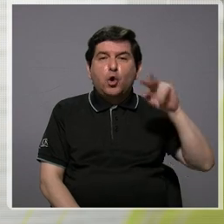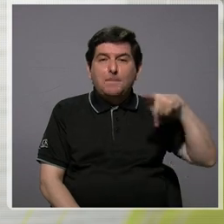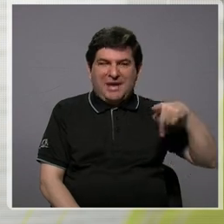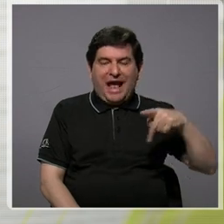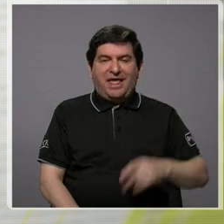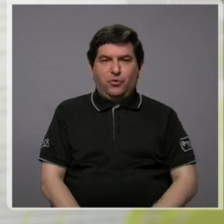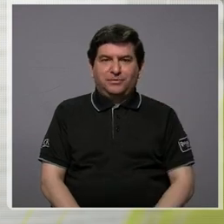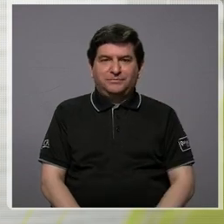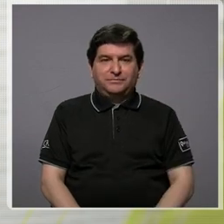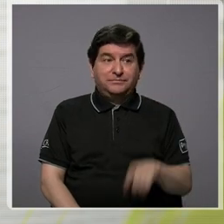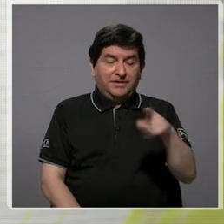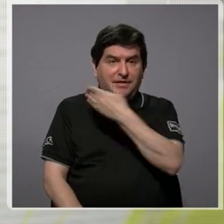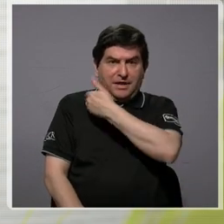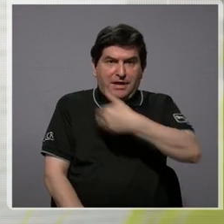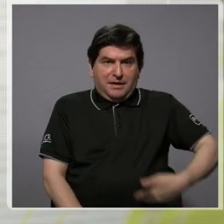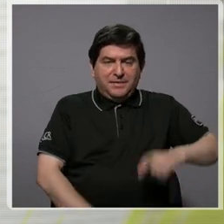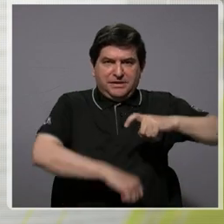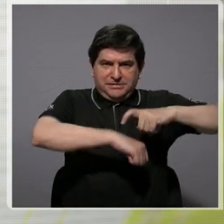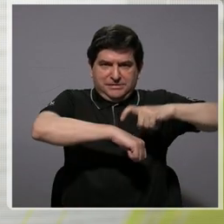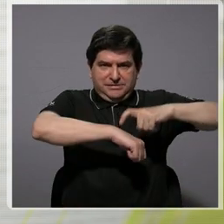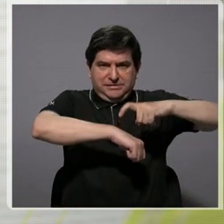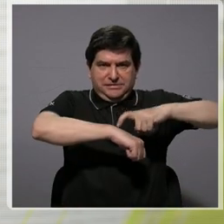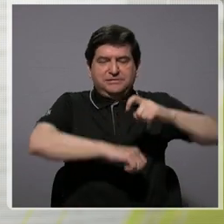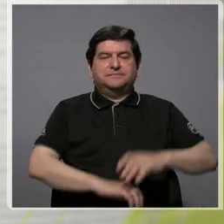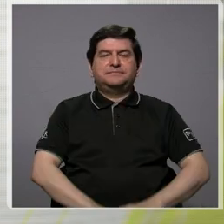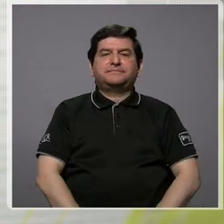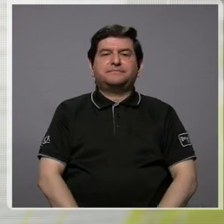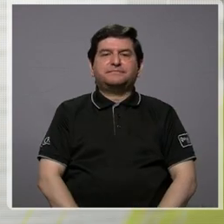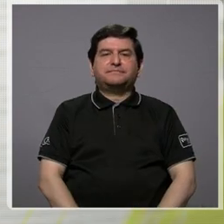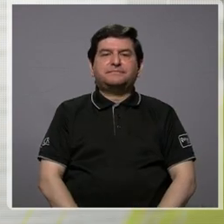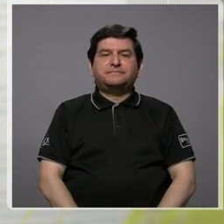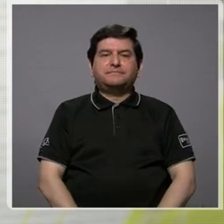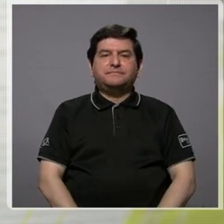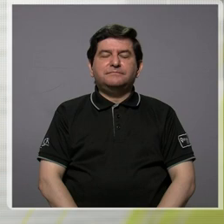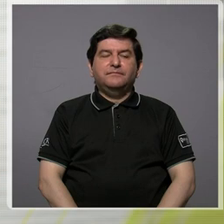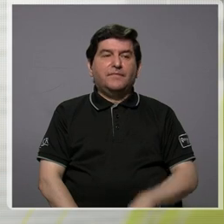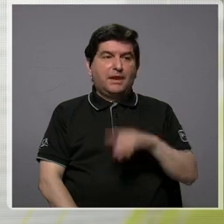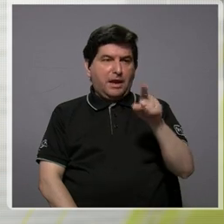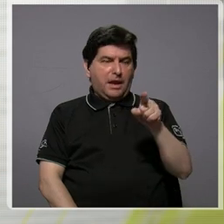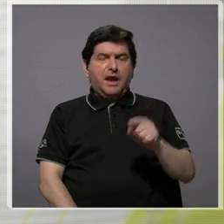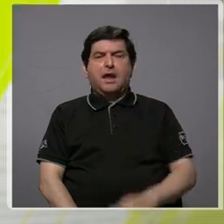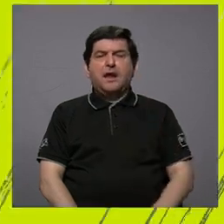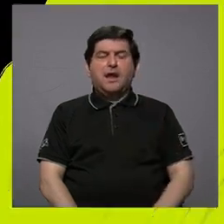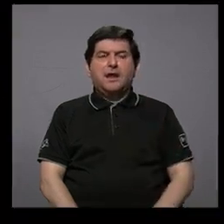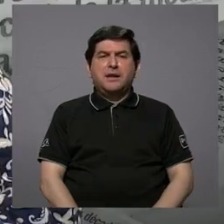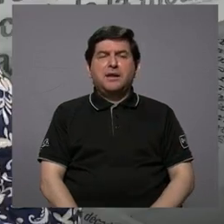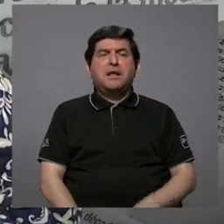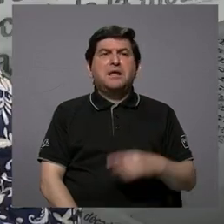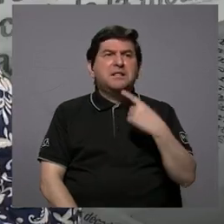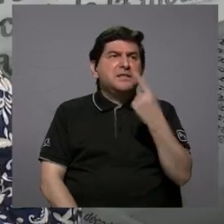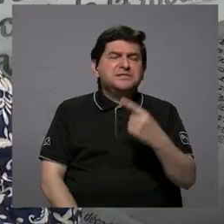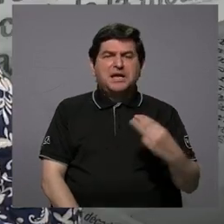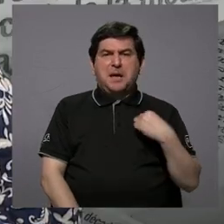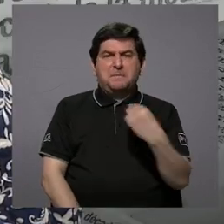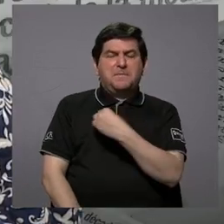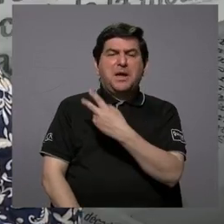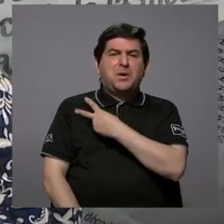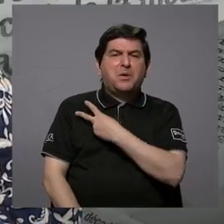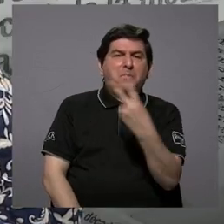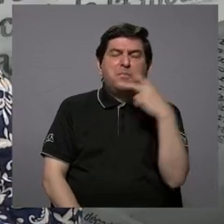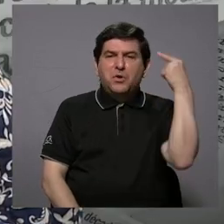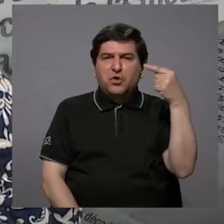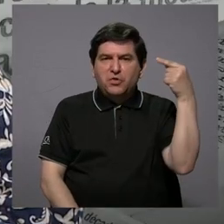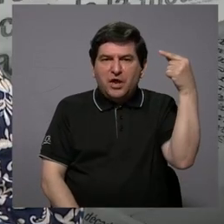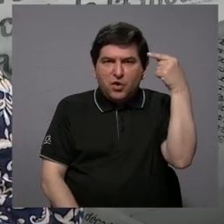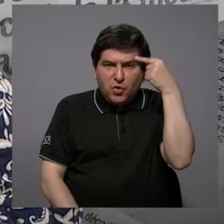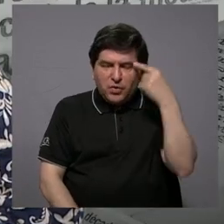que era presidente en ese momento. Entonces él se consideraba miliciano voluntario del gobierno de